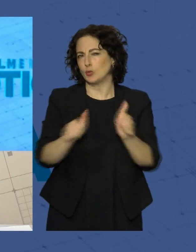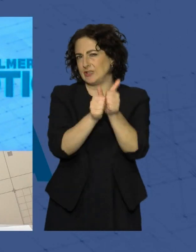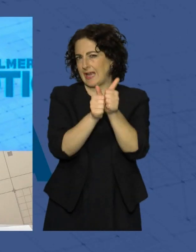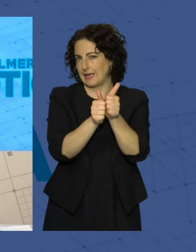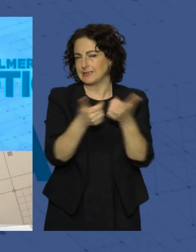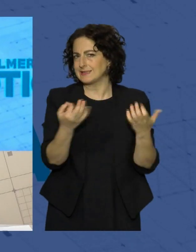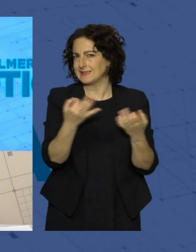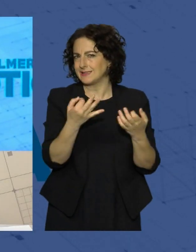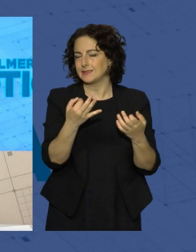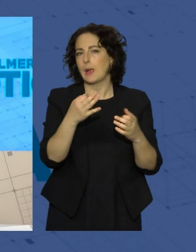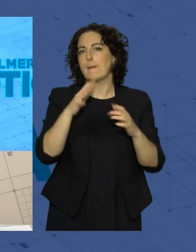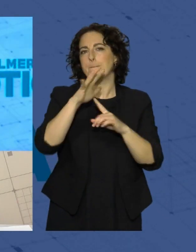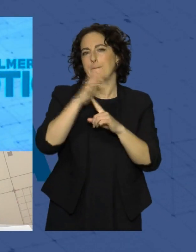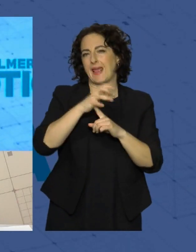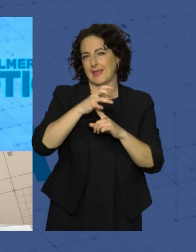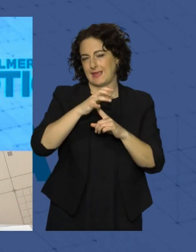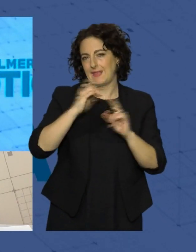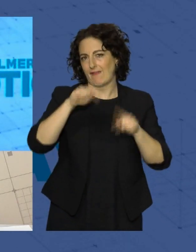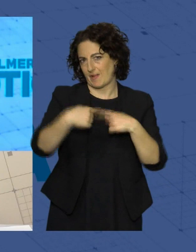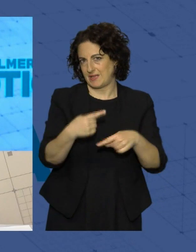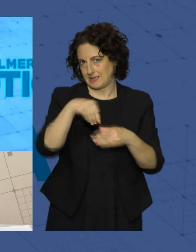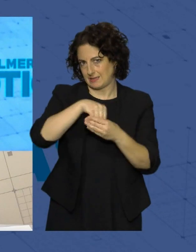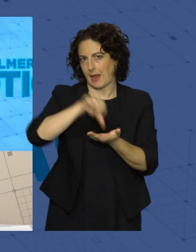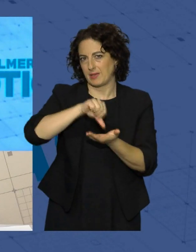del Parque de las Familias, en la capital almeríes.